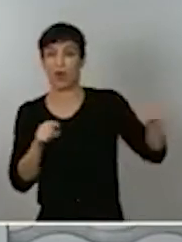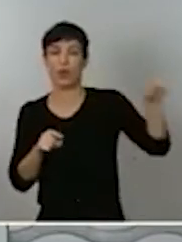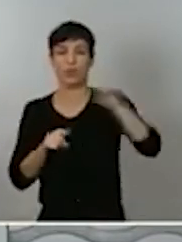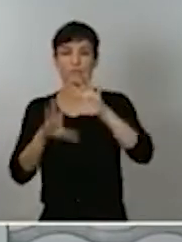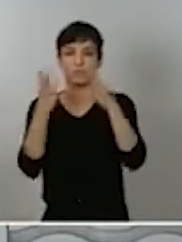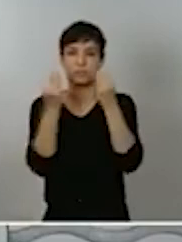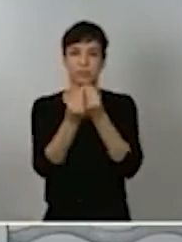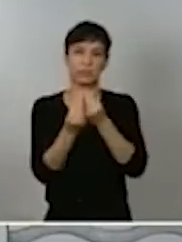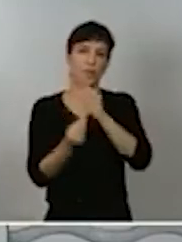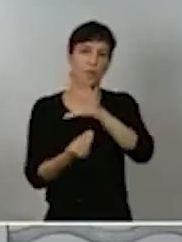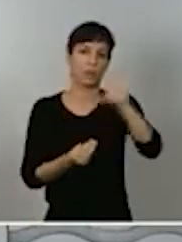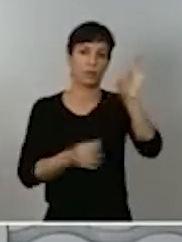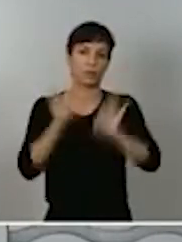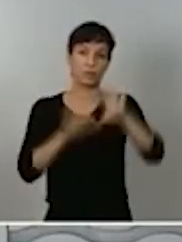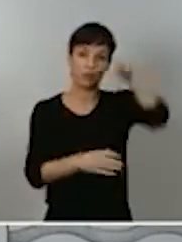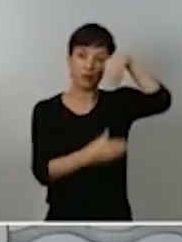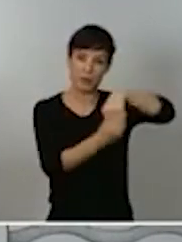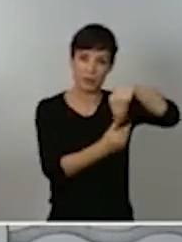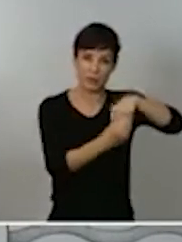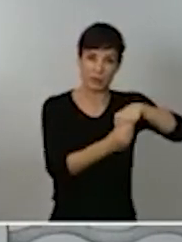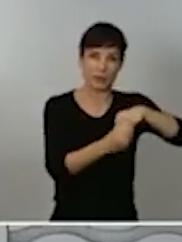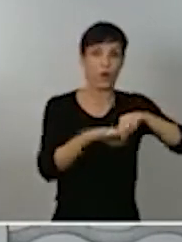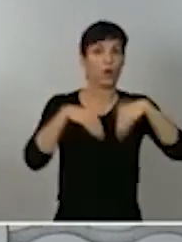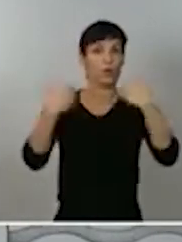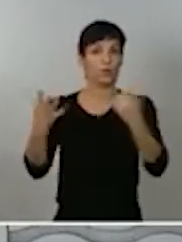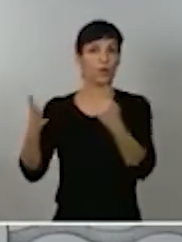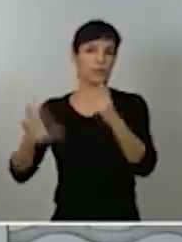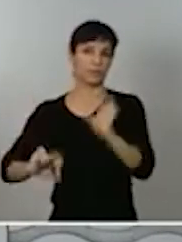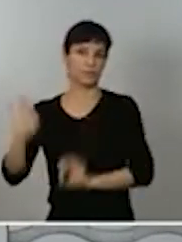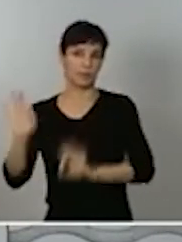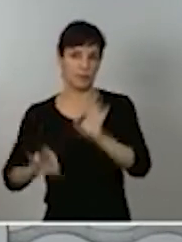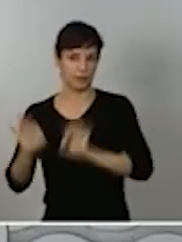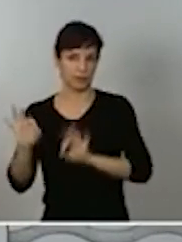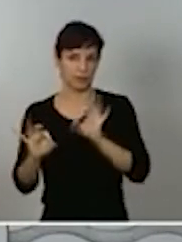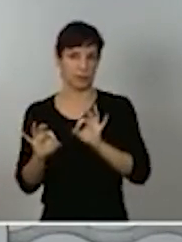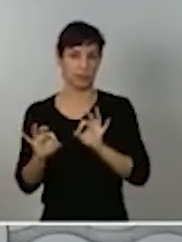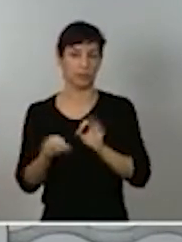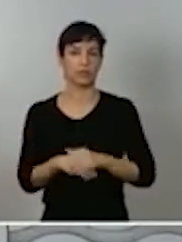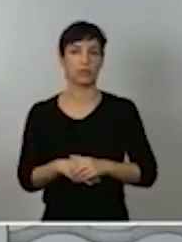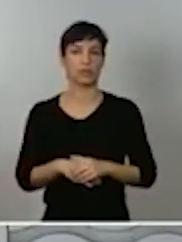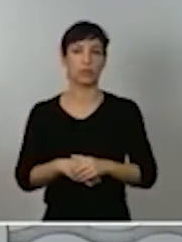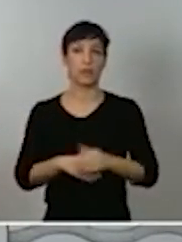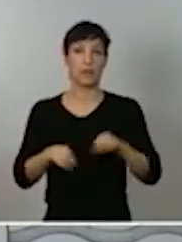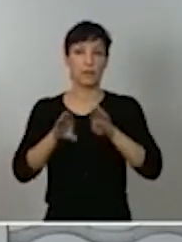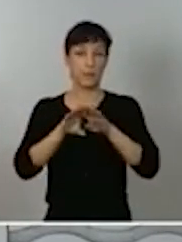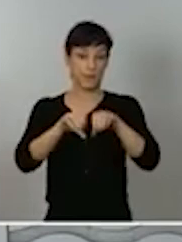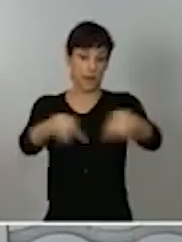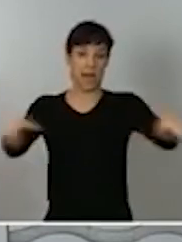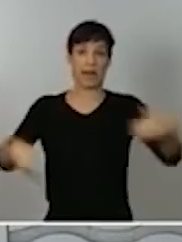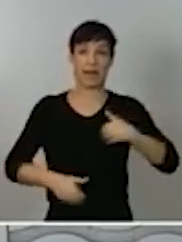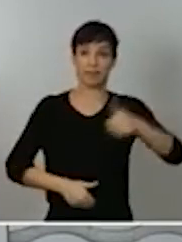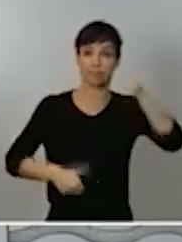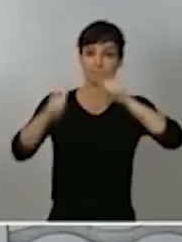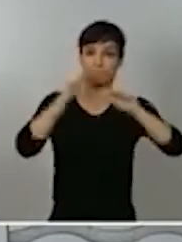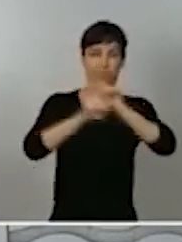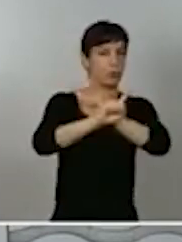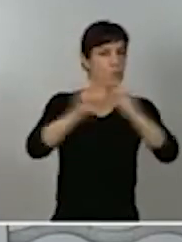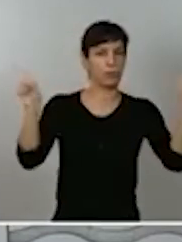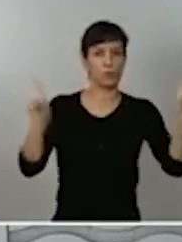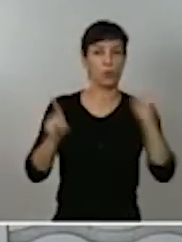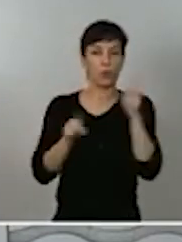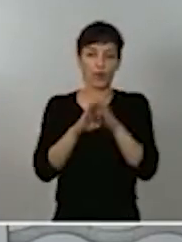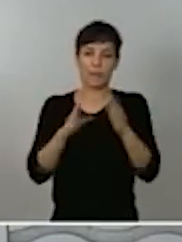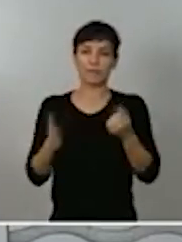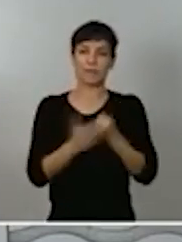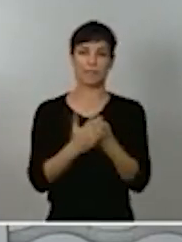% en interiores y al 60% en exteriores. No se permite el consumo en barra. La ocupación máxima por mesa será de seis personas